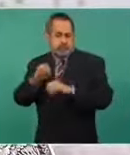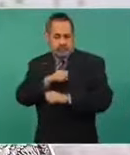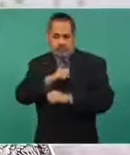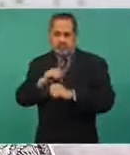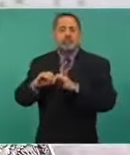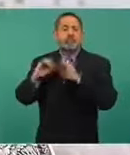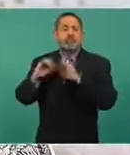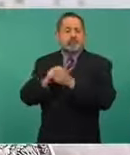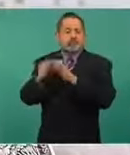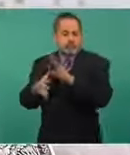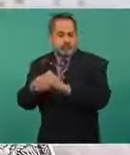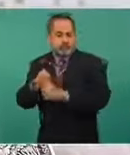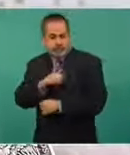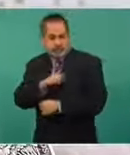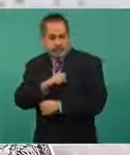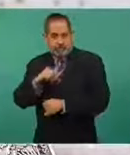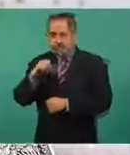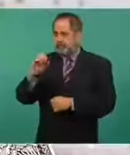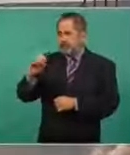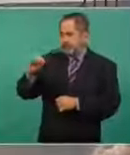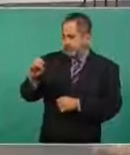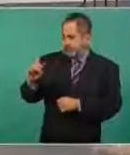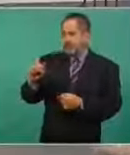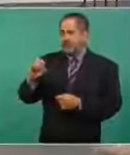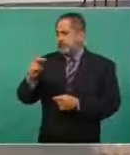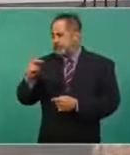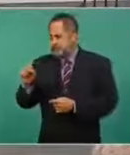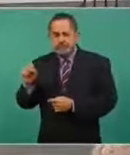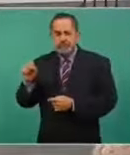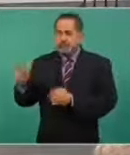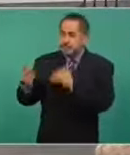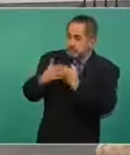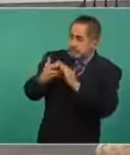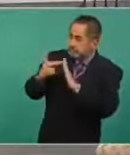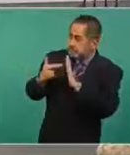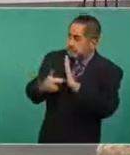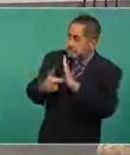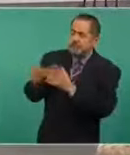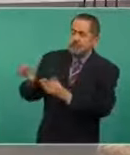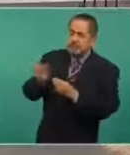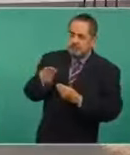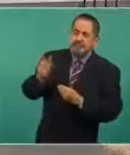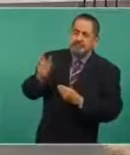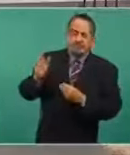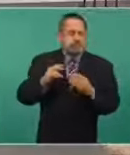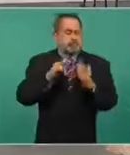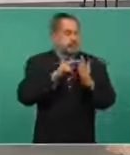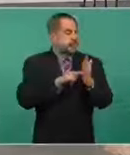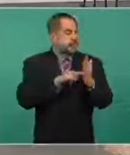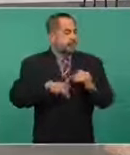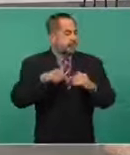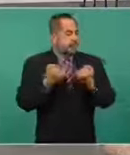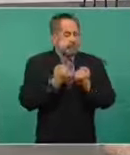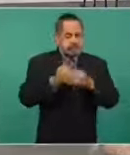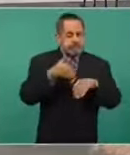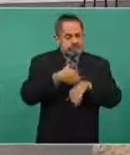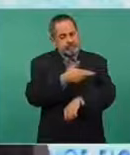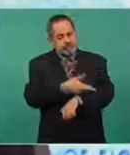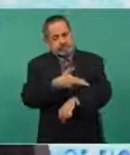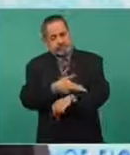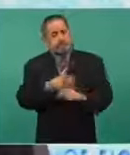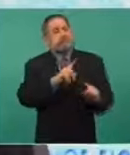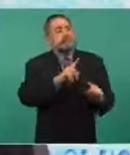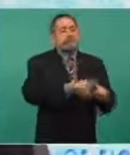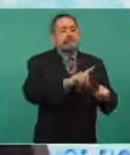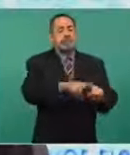Salud y varias agencias de salud pública de los países, establecimos un orden de tiempo en el cual iban a ser vacunadas las personas,